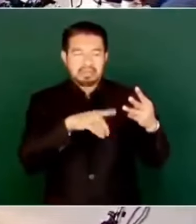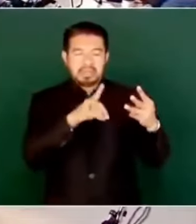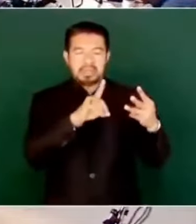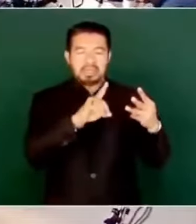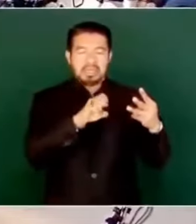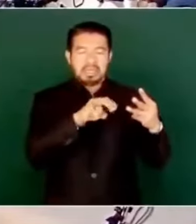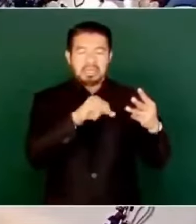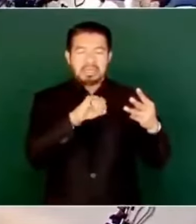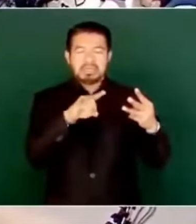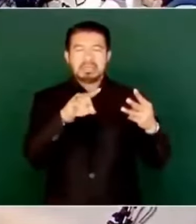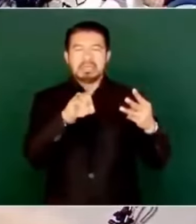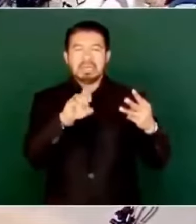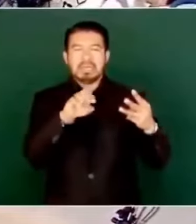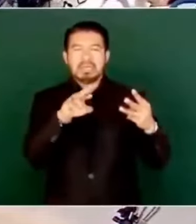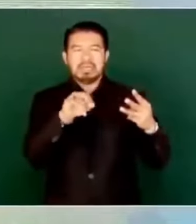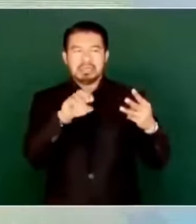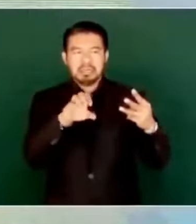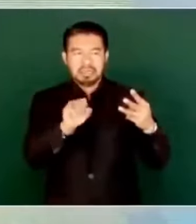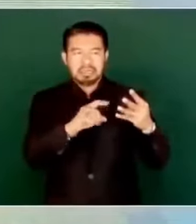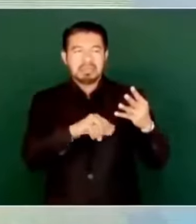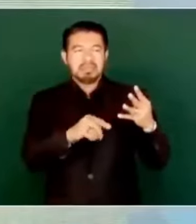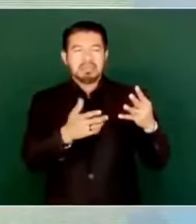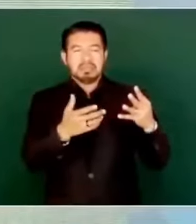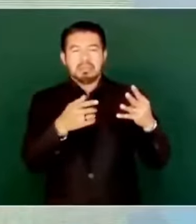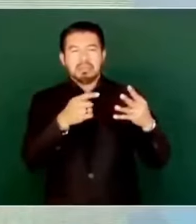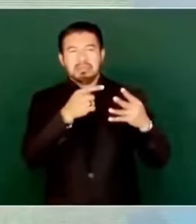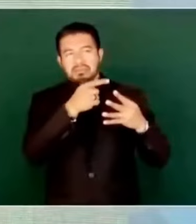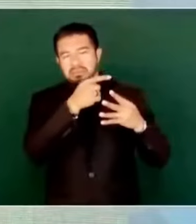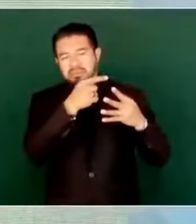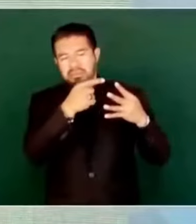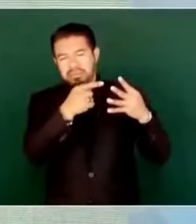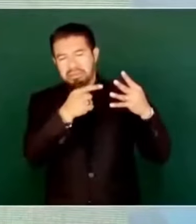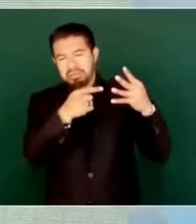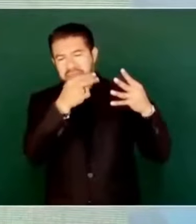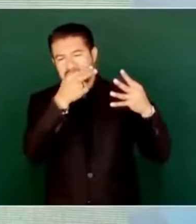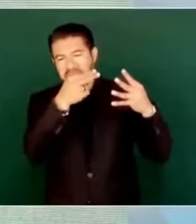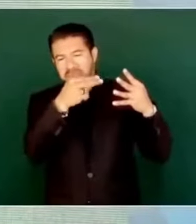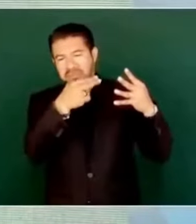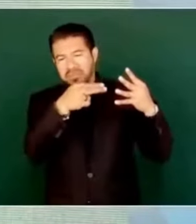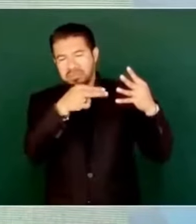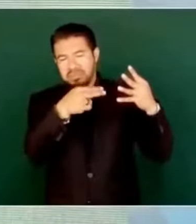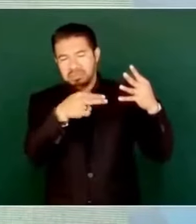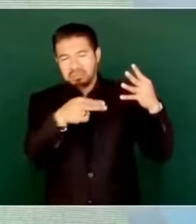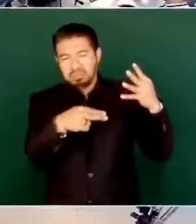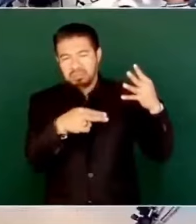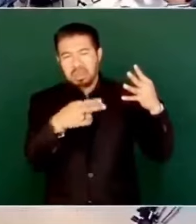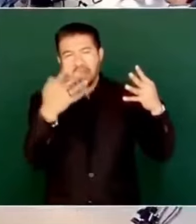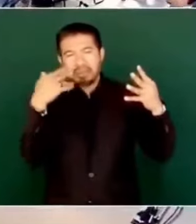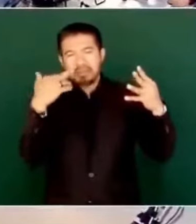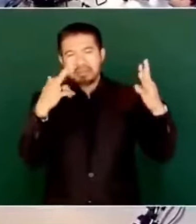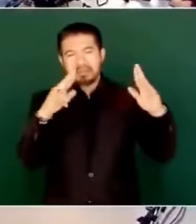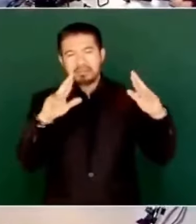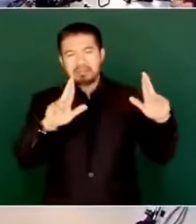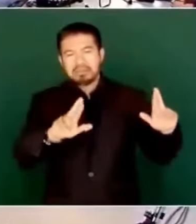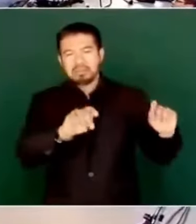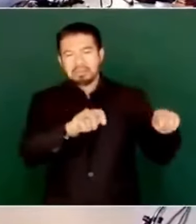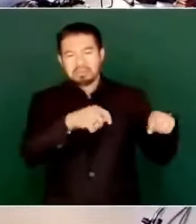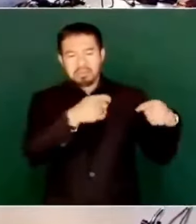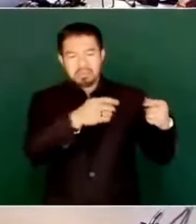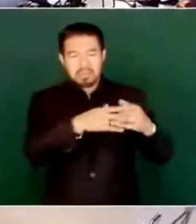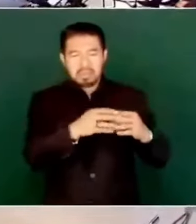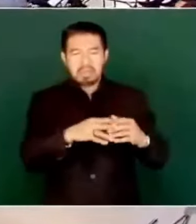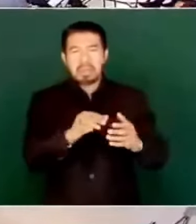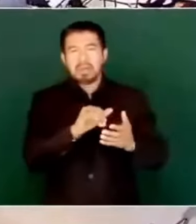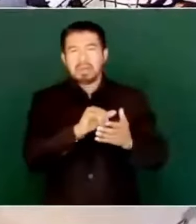son tantos que el que fue embajador de Calderón en